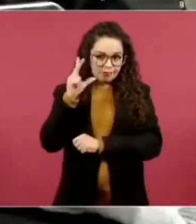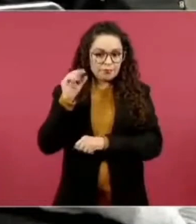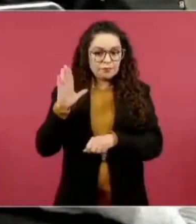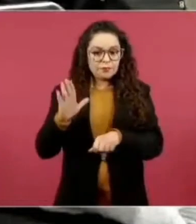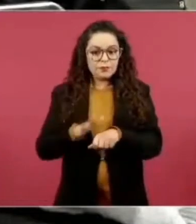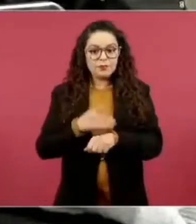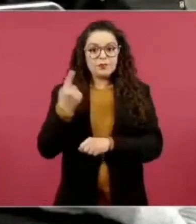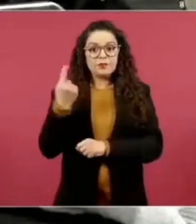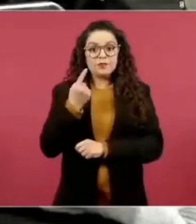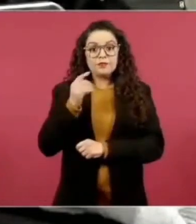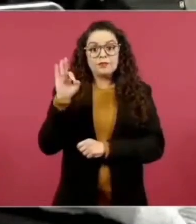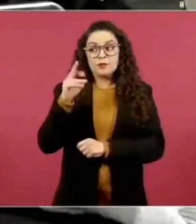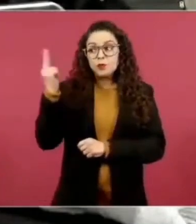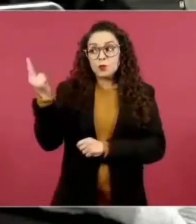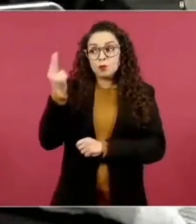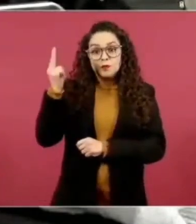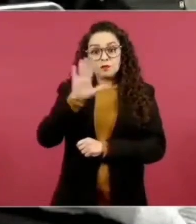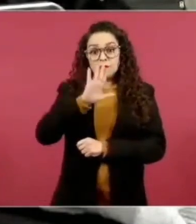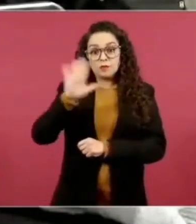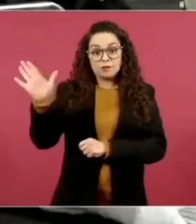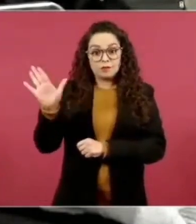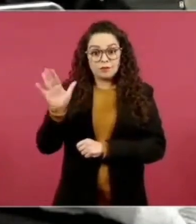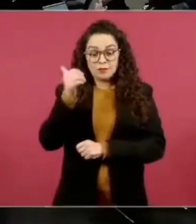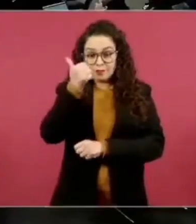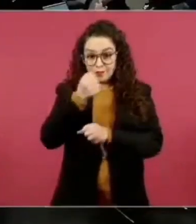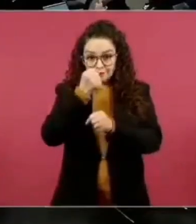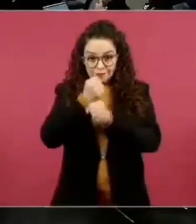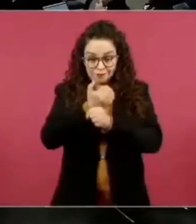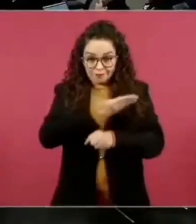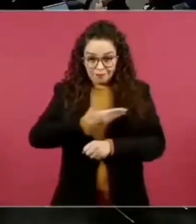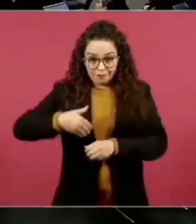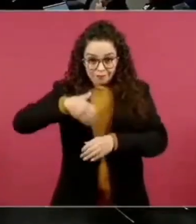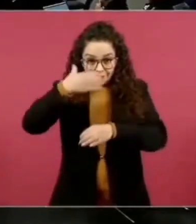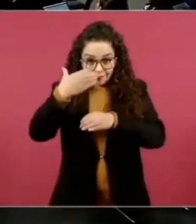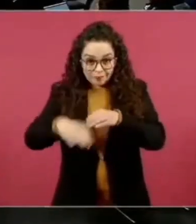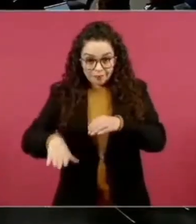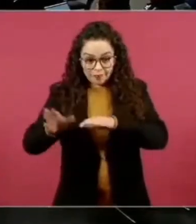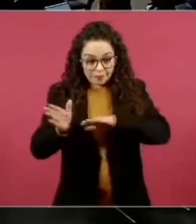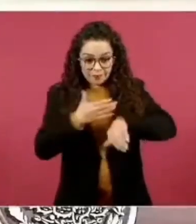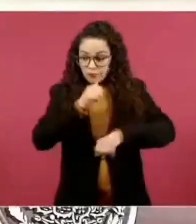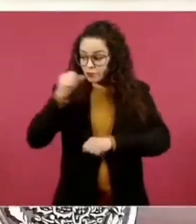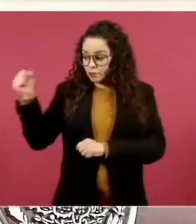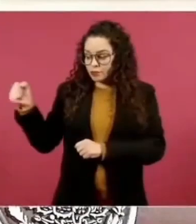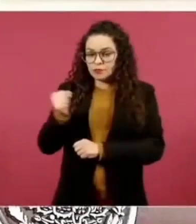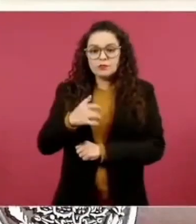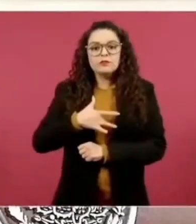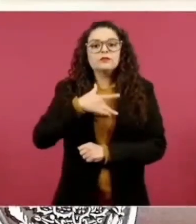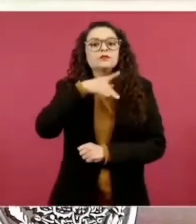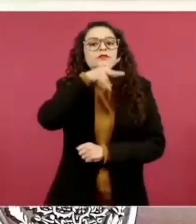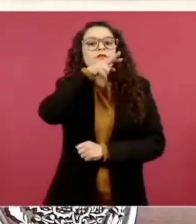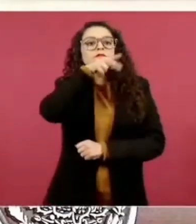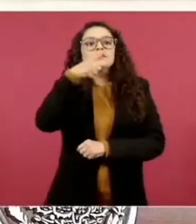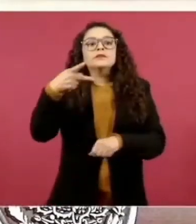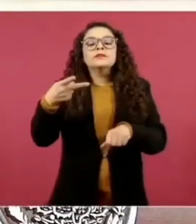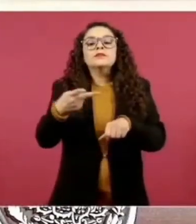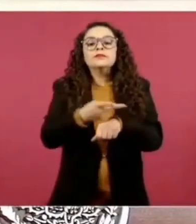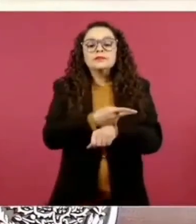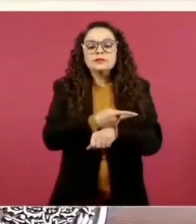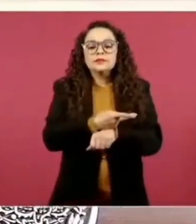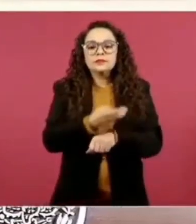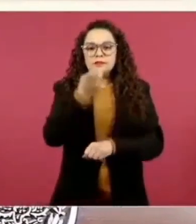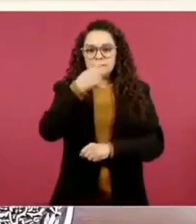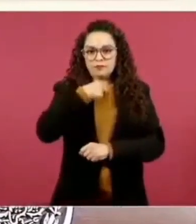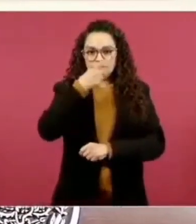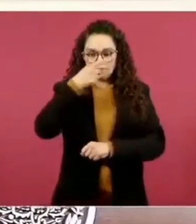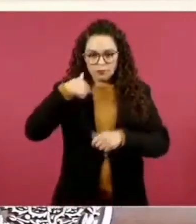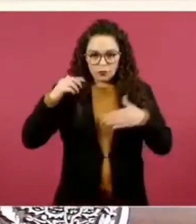usted muchas cosas no se Por eso, yo me comprometo que antes de salir, yo ya les dije que yo